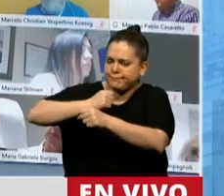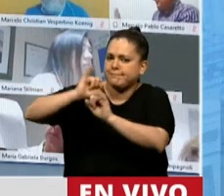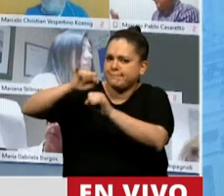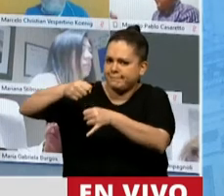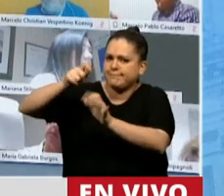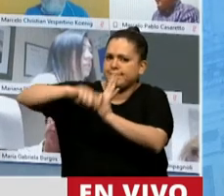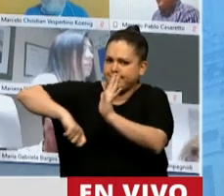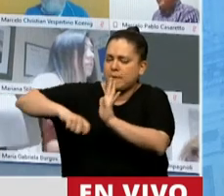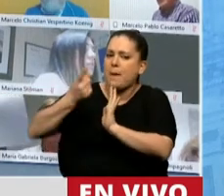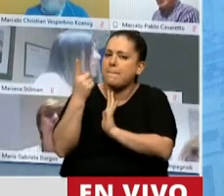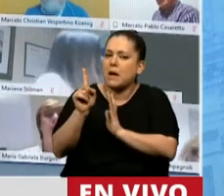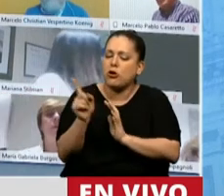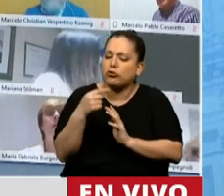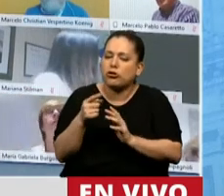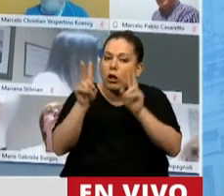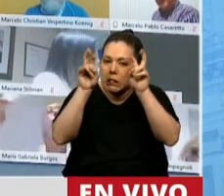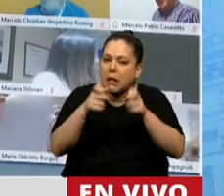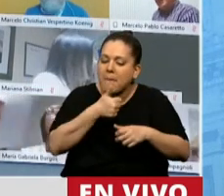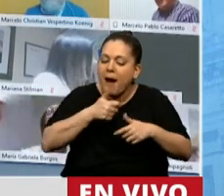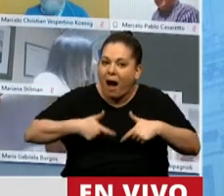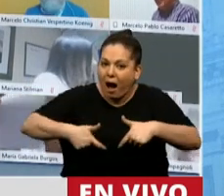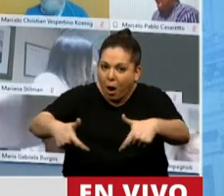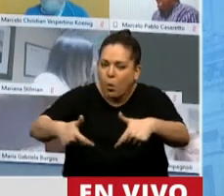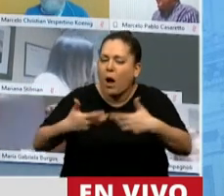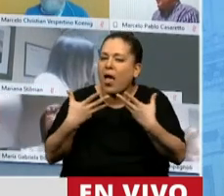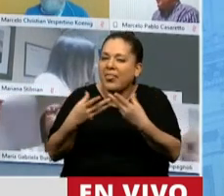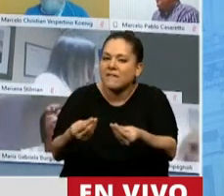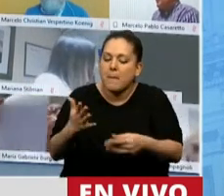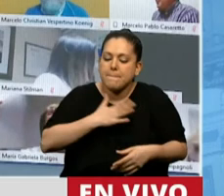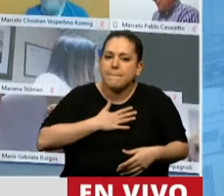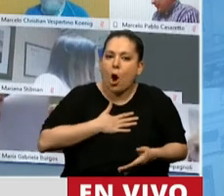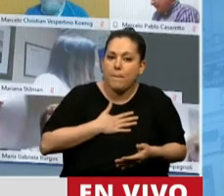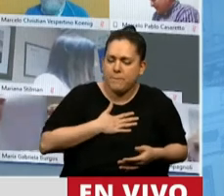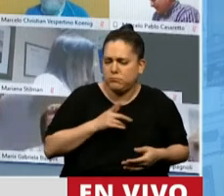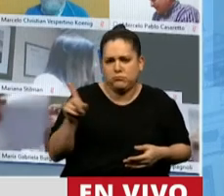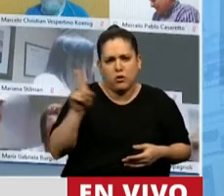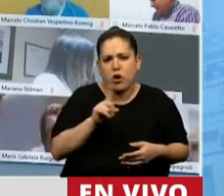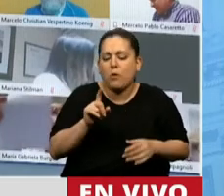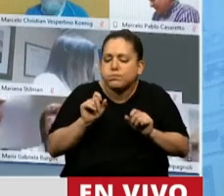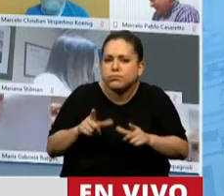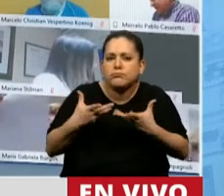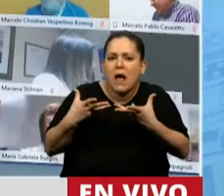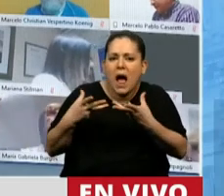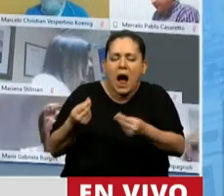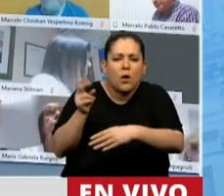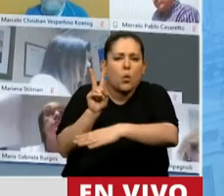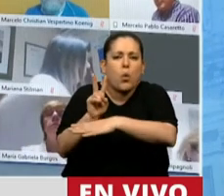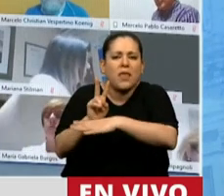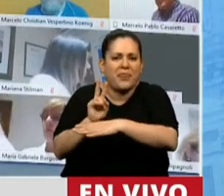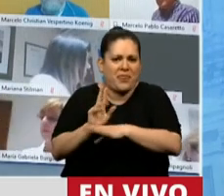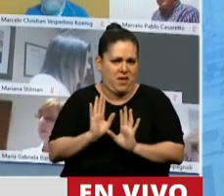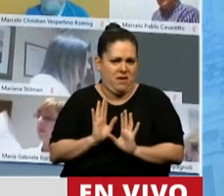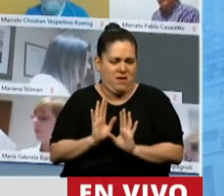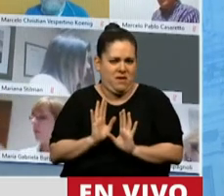Pero defendemos el agua no para apropiárnosla, tenemos que entender eso. Dejar de lado esta visión antropocéntrica